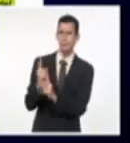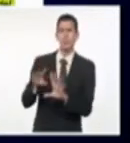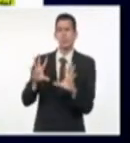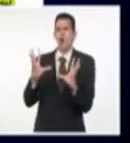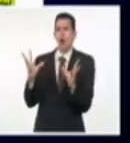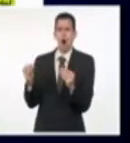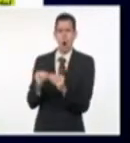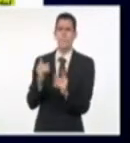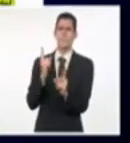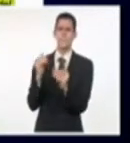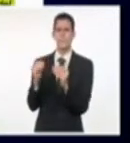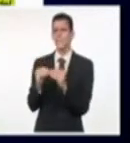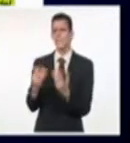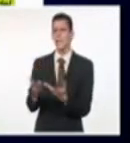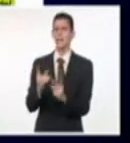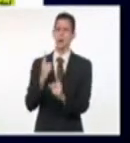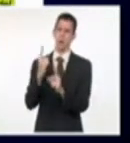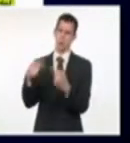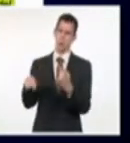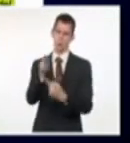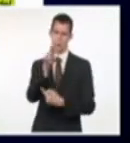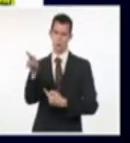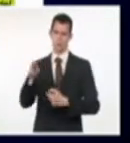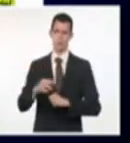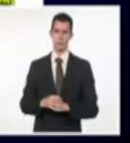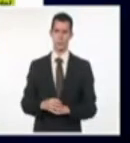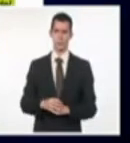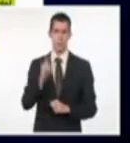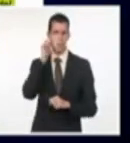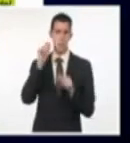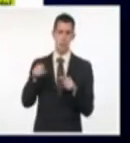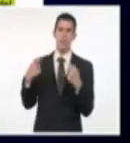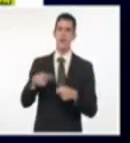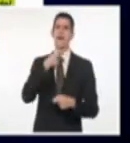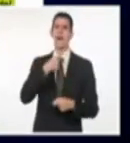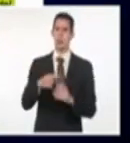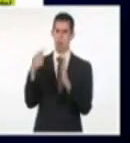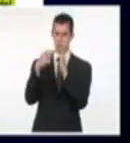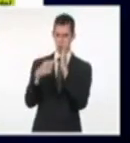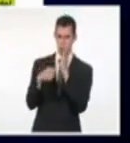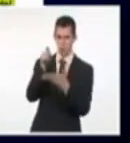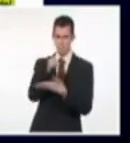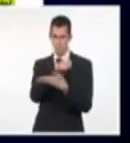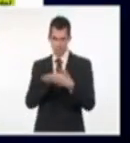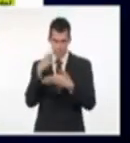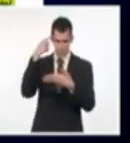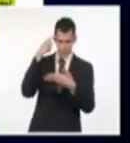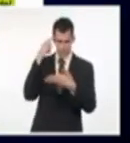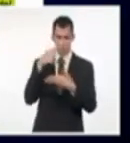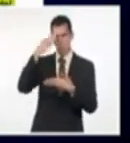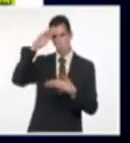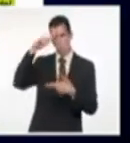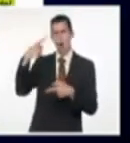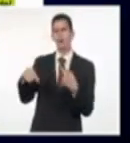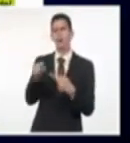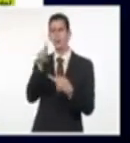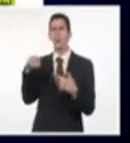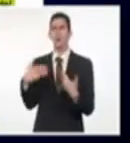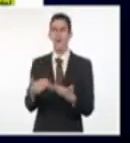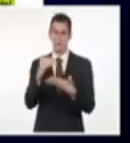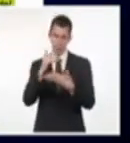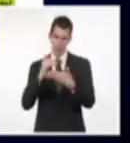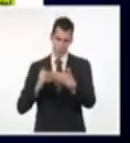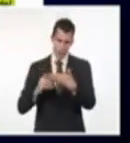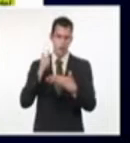redacción de informes trimestrales, monitoreo del cumplimiento de indicadores de objetivos a cumplirse en Cuba. Coordinadora del proyecto, Anameli